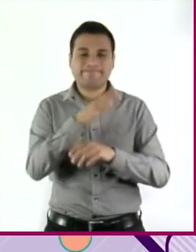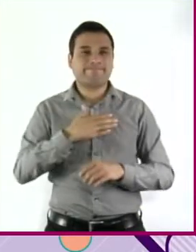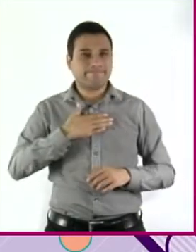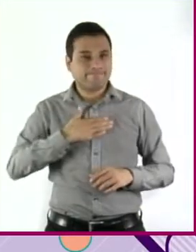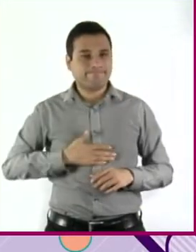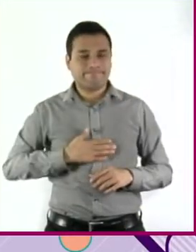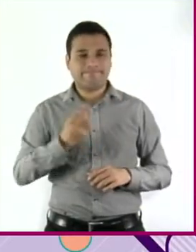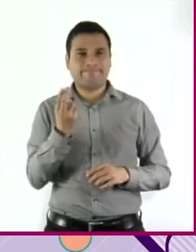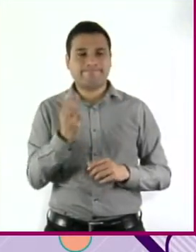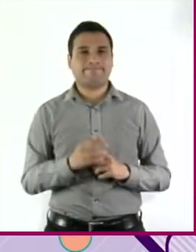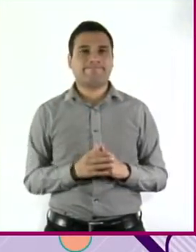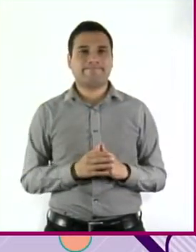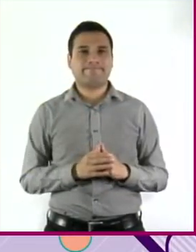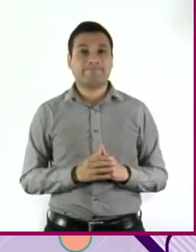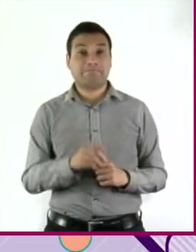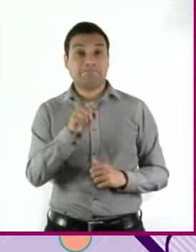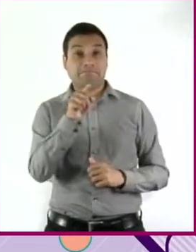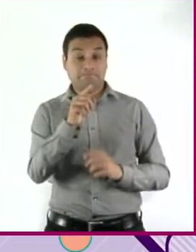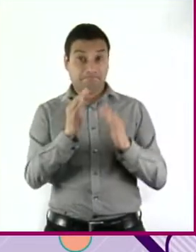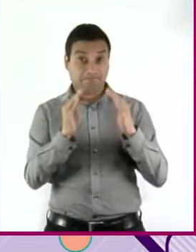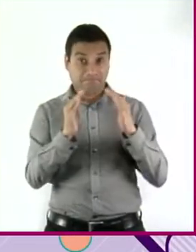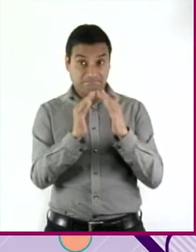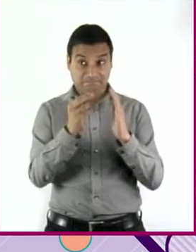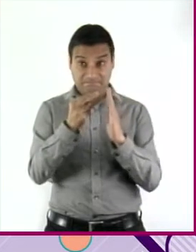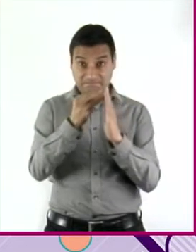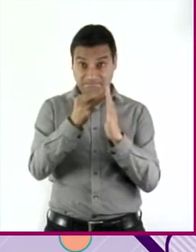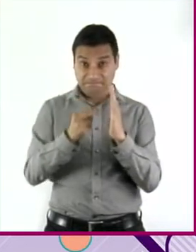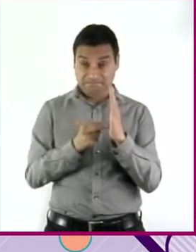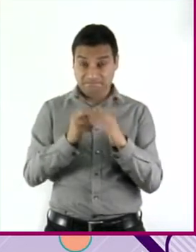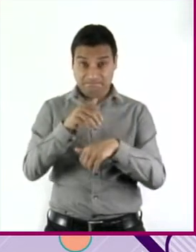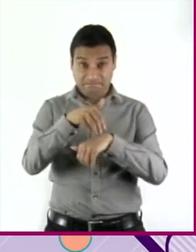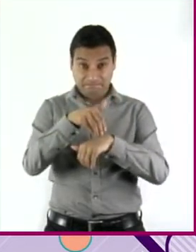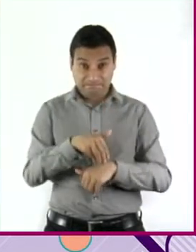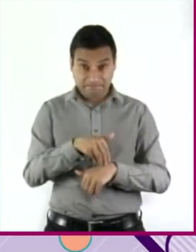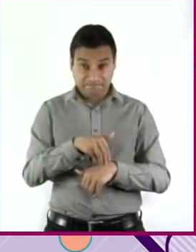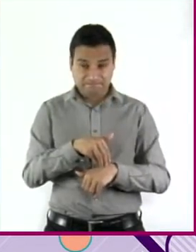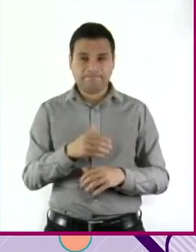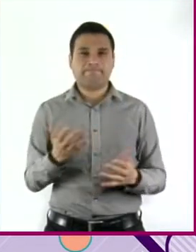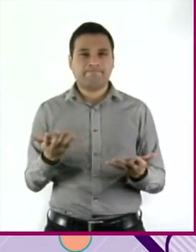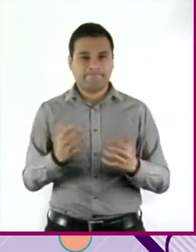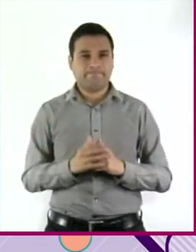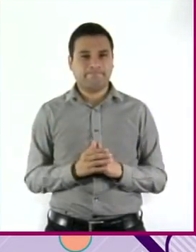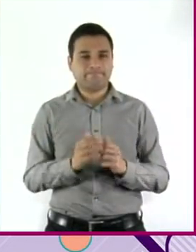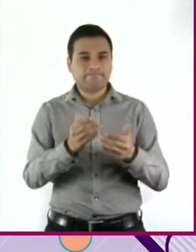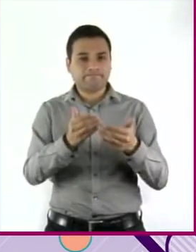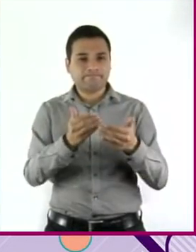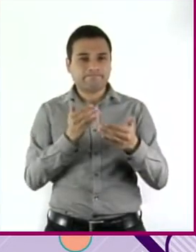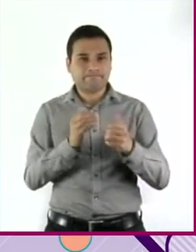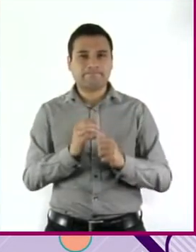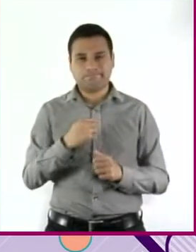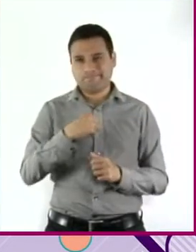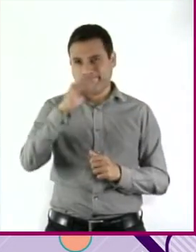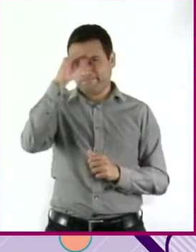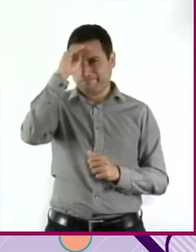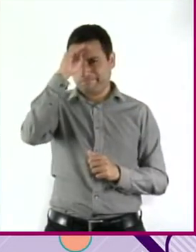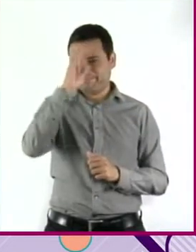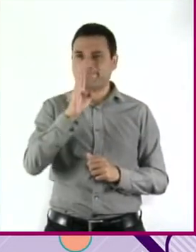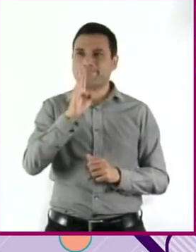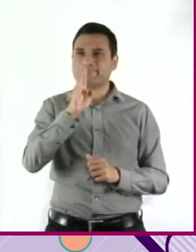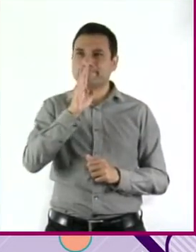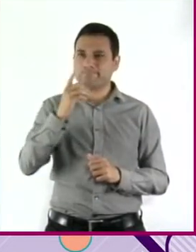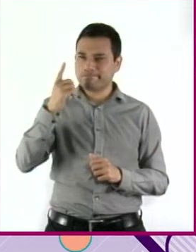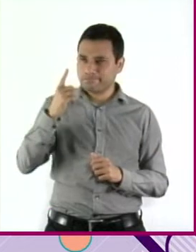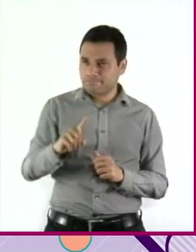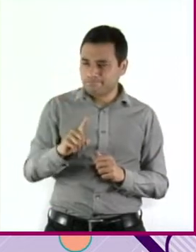Al decidir seguir las reglas de mi casa y no ir a una fiesta, lo hice tras revisar la norma impuesta por mi mamá. Y